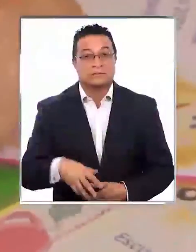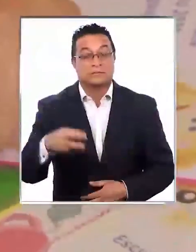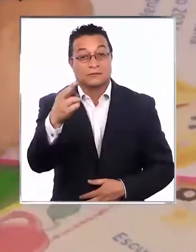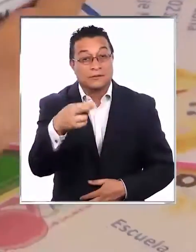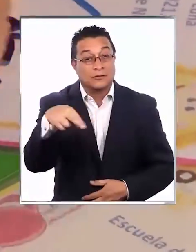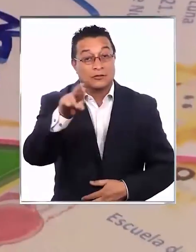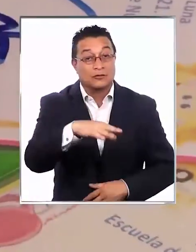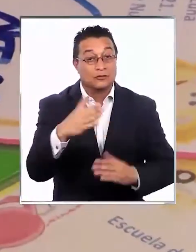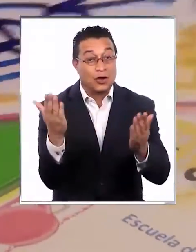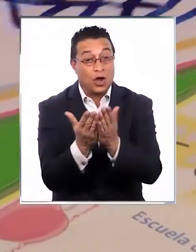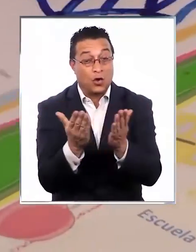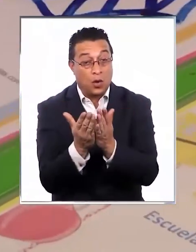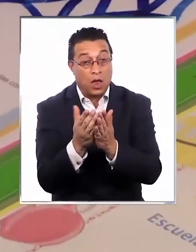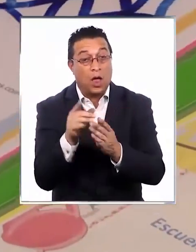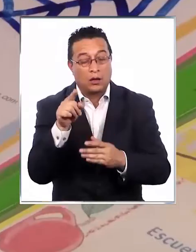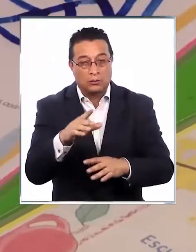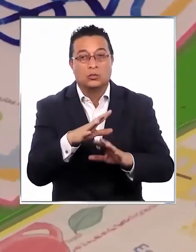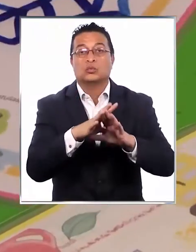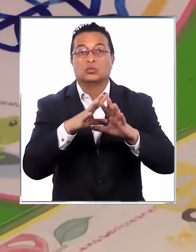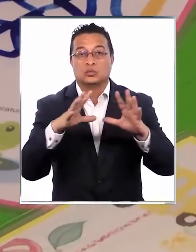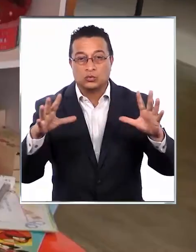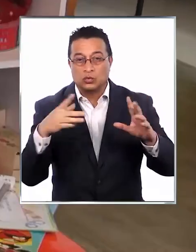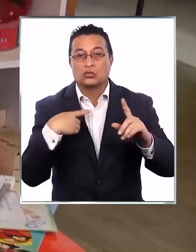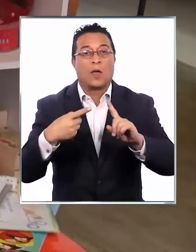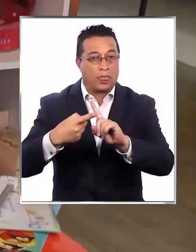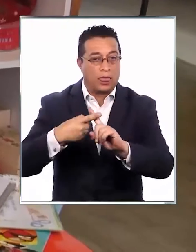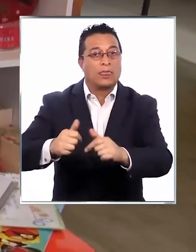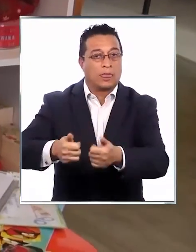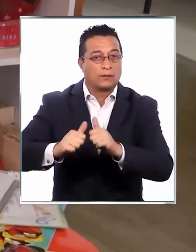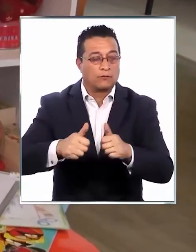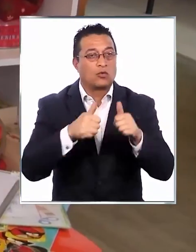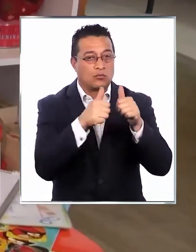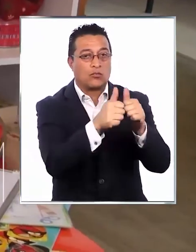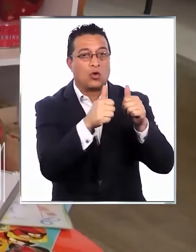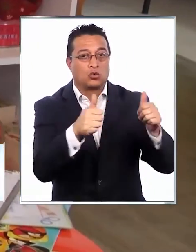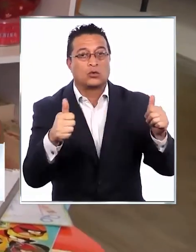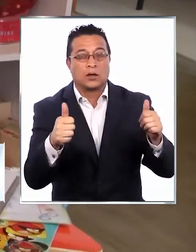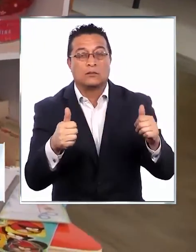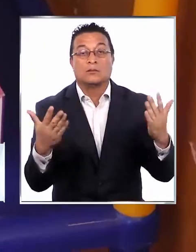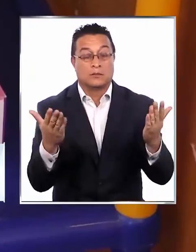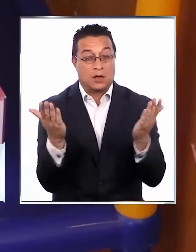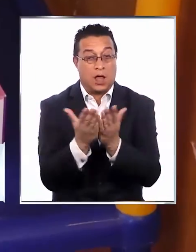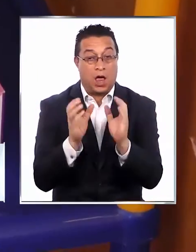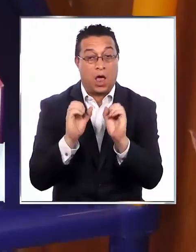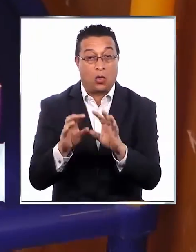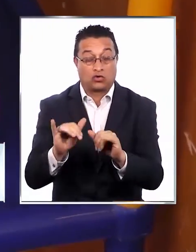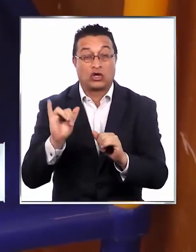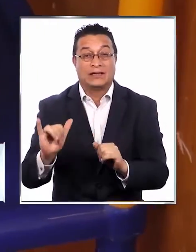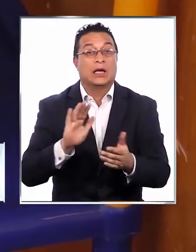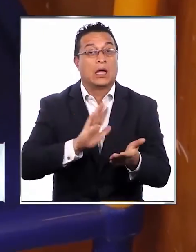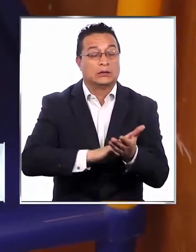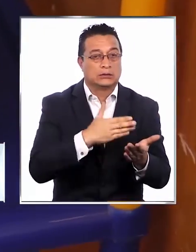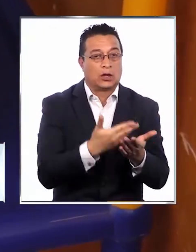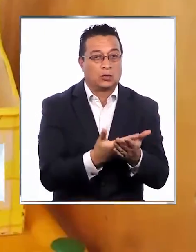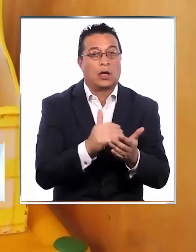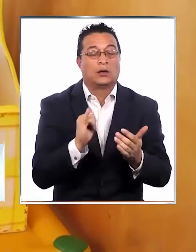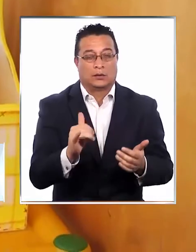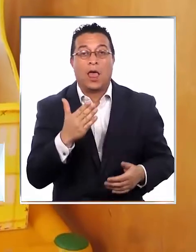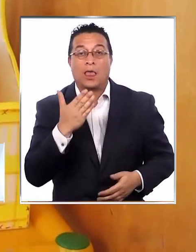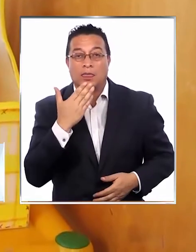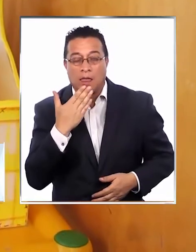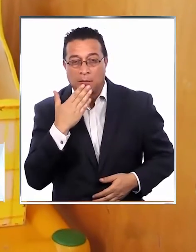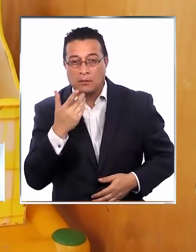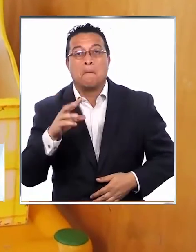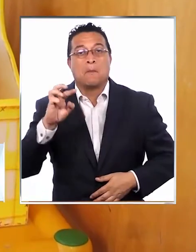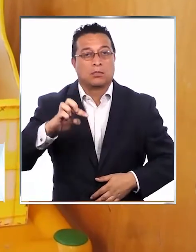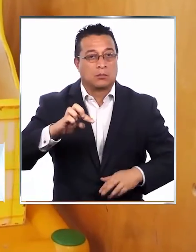El regreso a clases ha planteado una serie de desafíos para las autoridades, tanto de educación como de salud, y por supuesto,